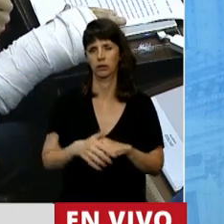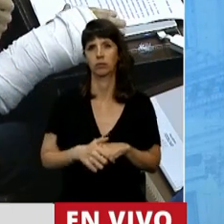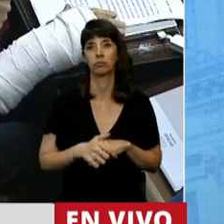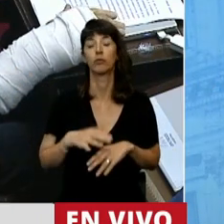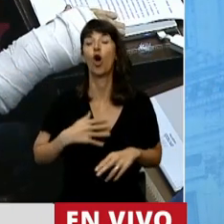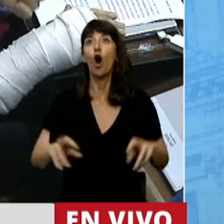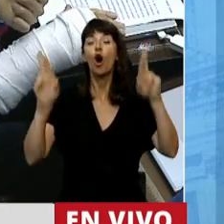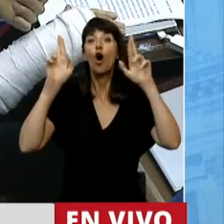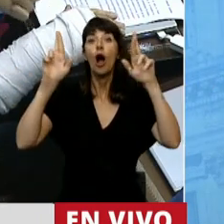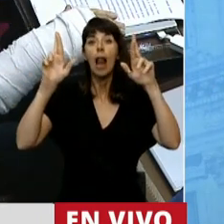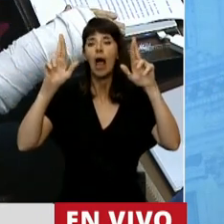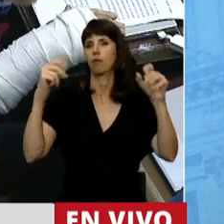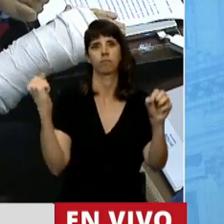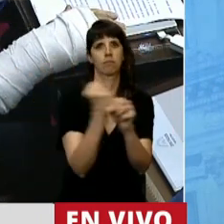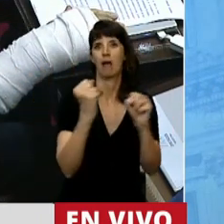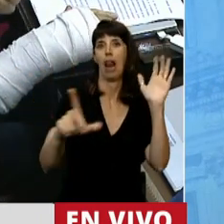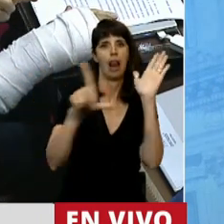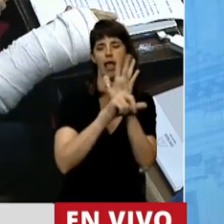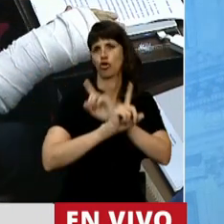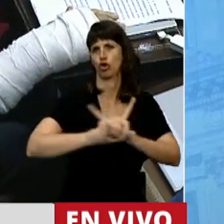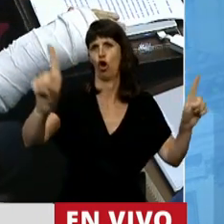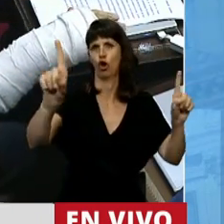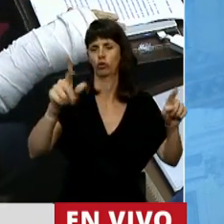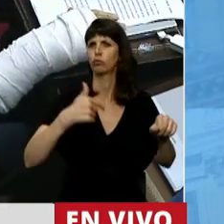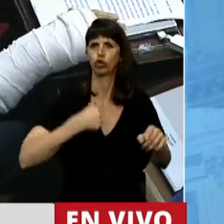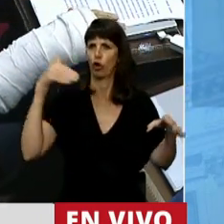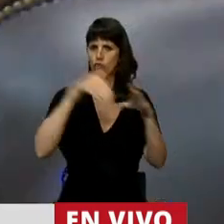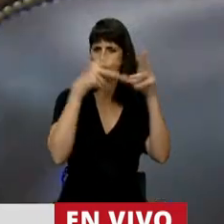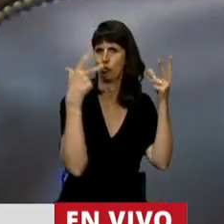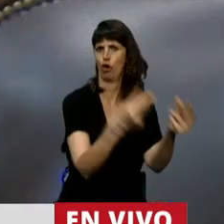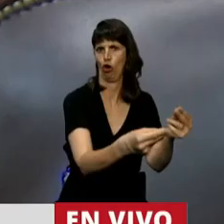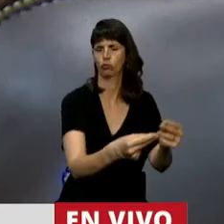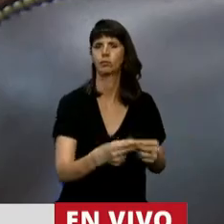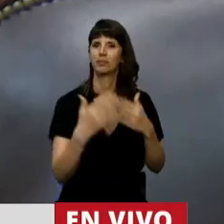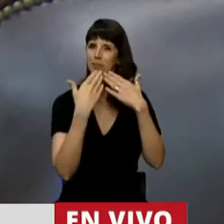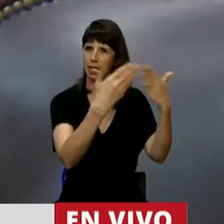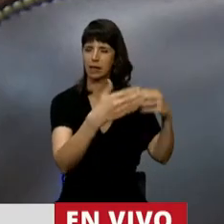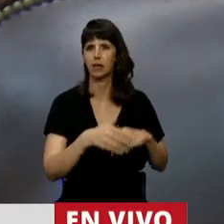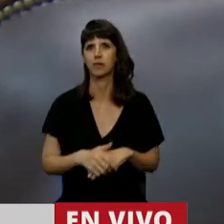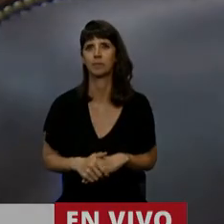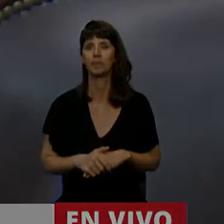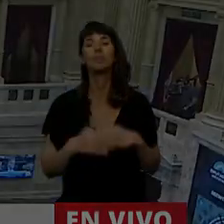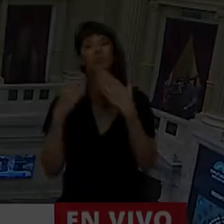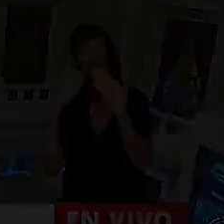que no sea ley. Por lo tanto, no apoyo esta ley. Muchas gracias, señor Presidente. Gracias, diputado. diputado.